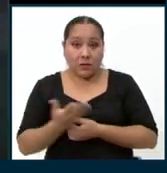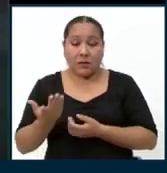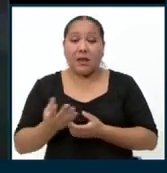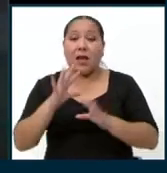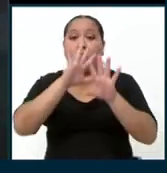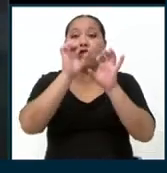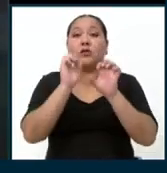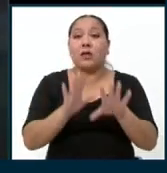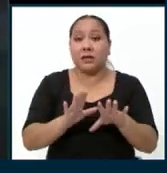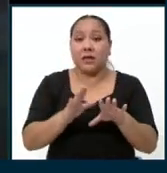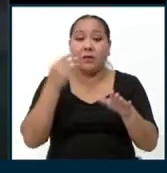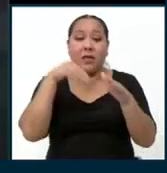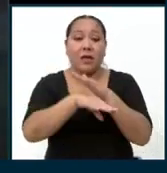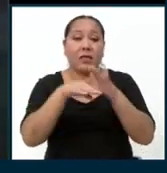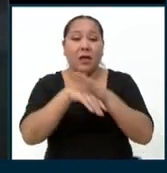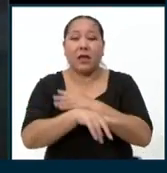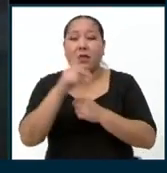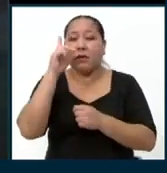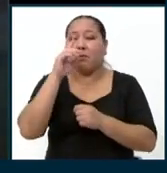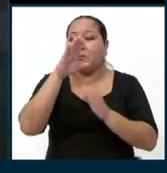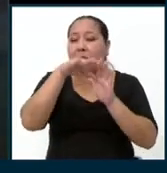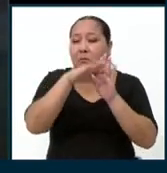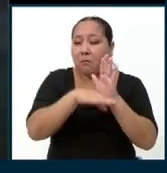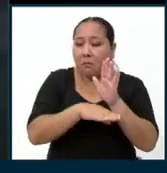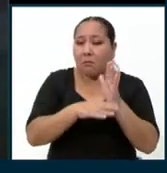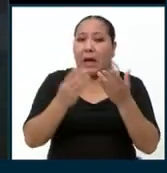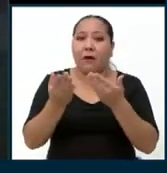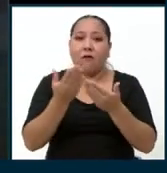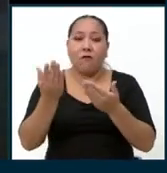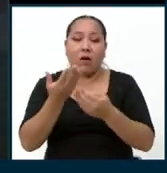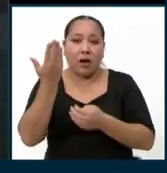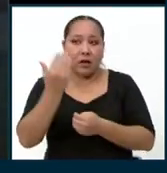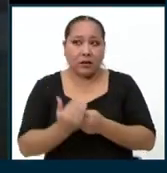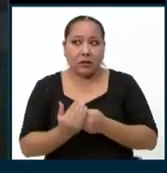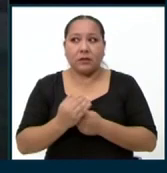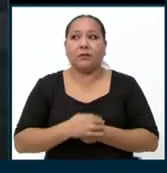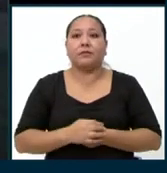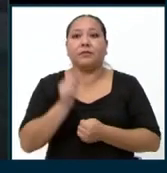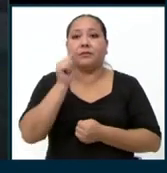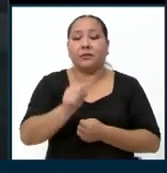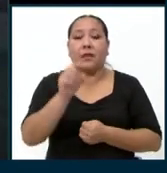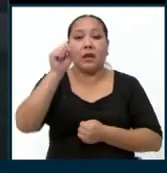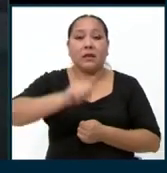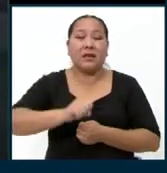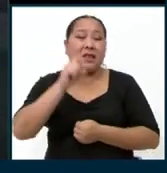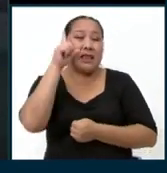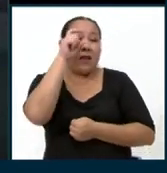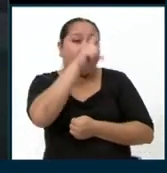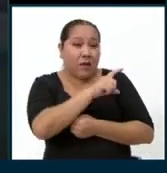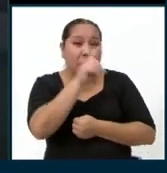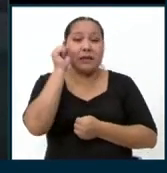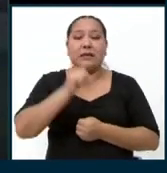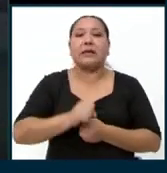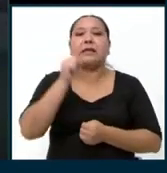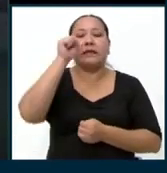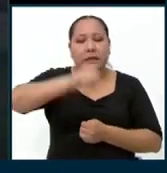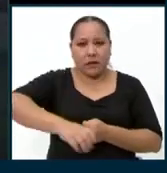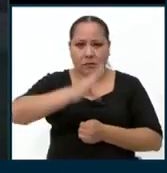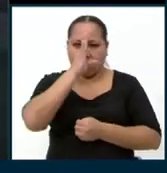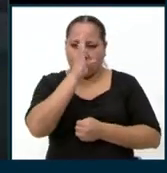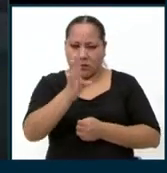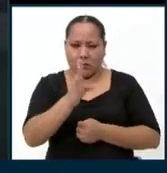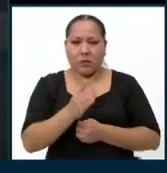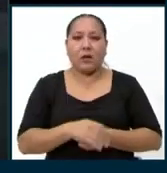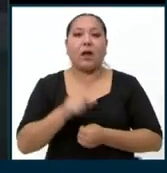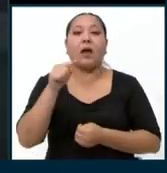admisión sean un poquito menos tediosos. Lo que sí deberíamos ser difíciles y ser severos y poner mano dura